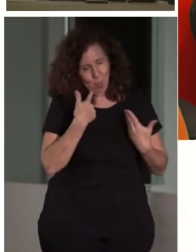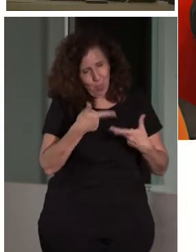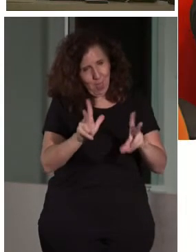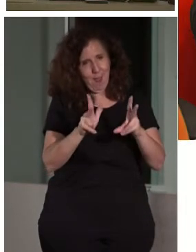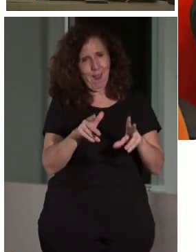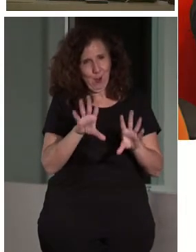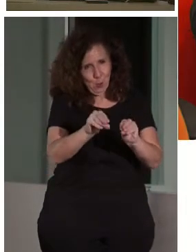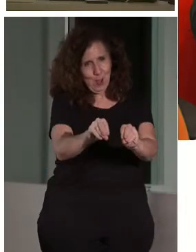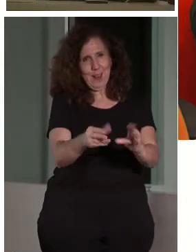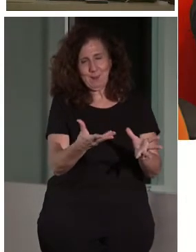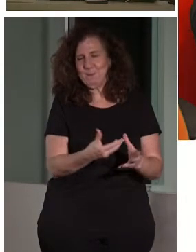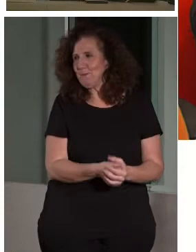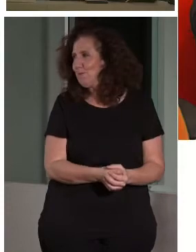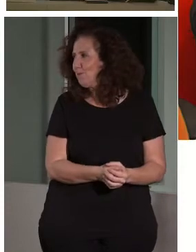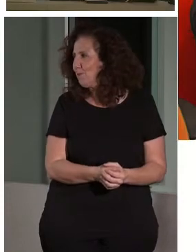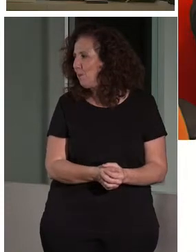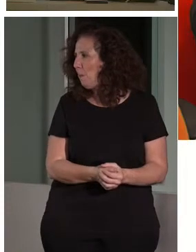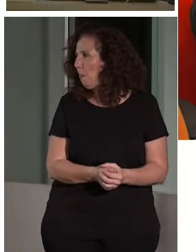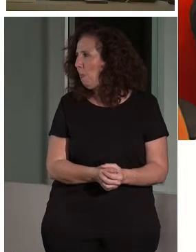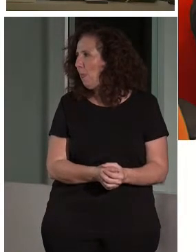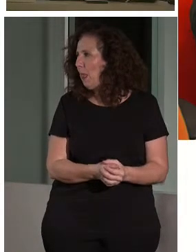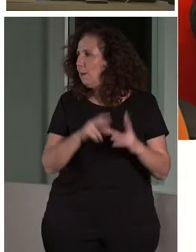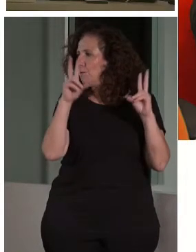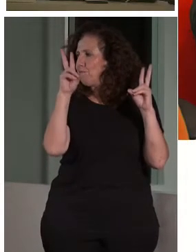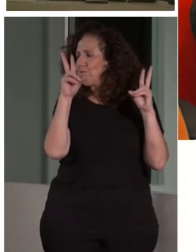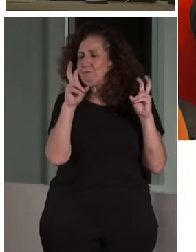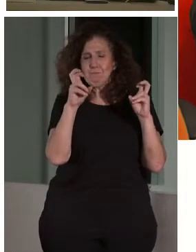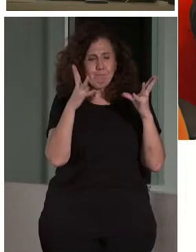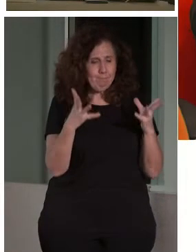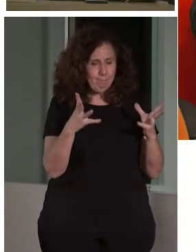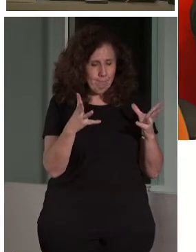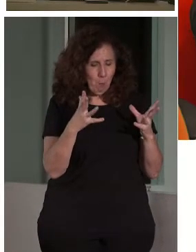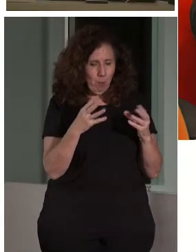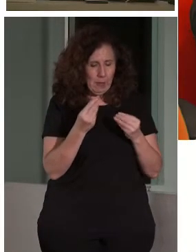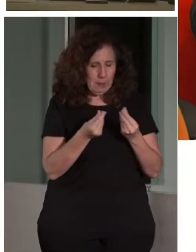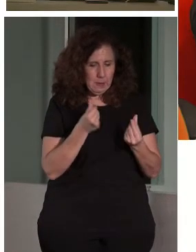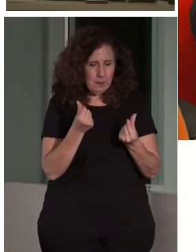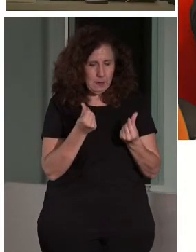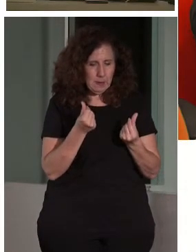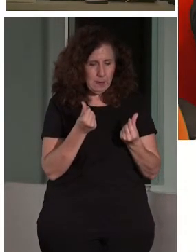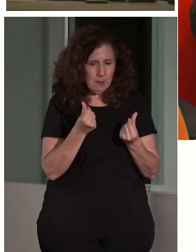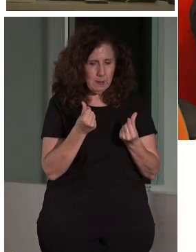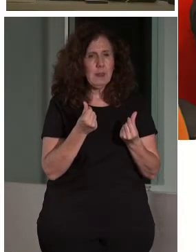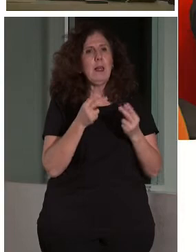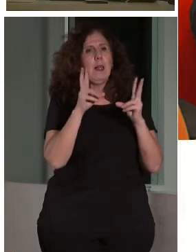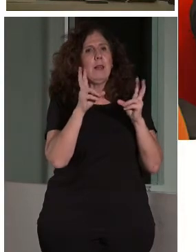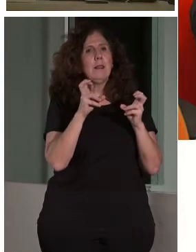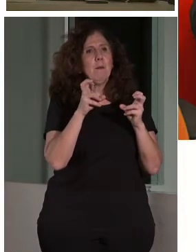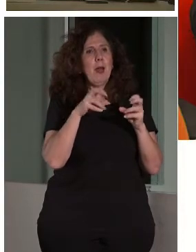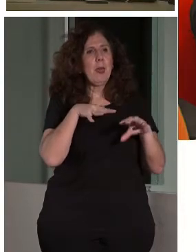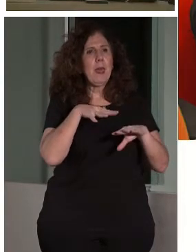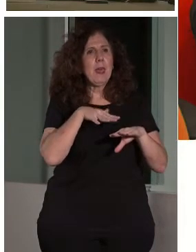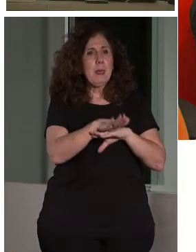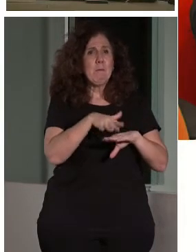Bueno, el tema de la impresión 3D y la